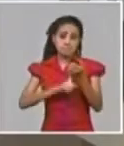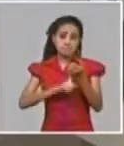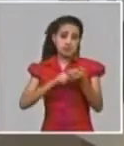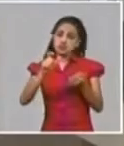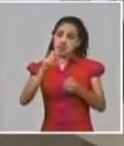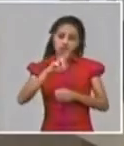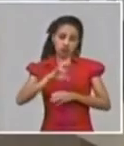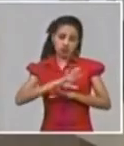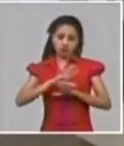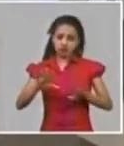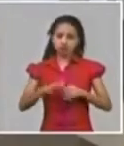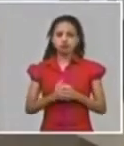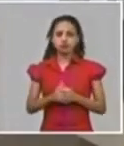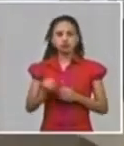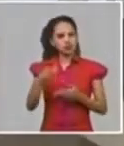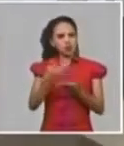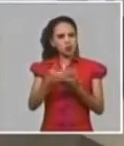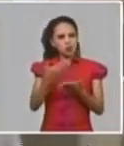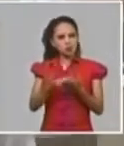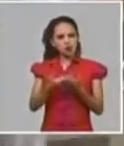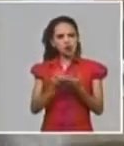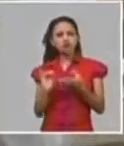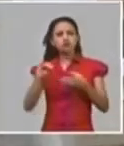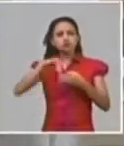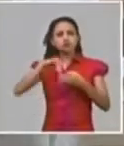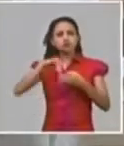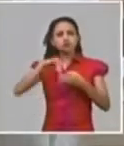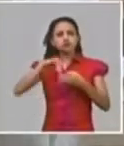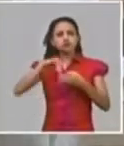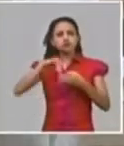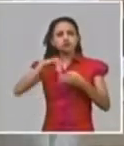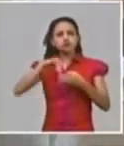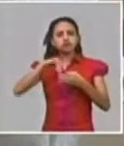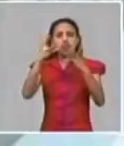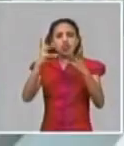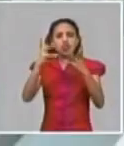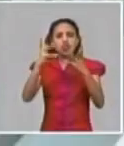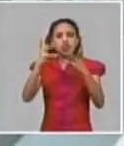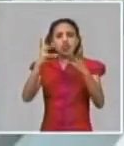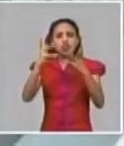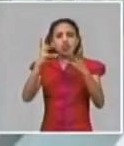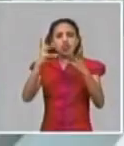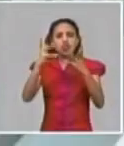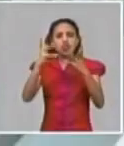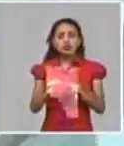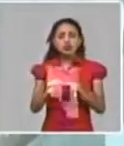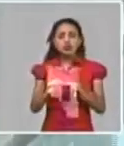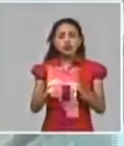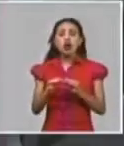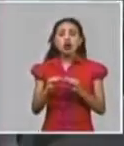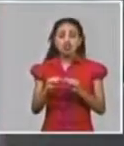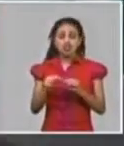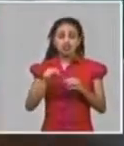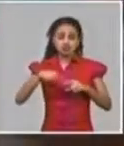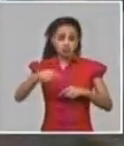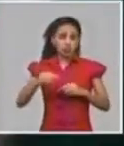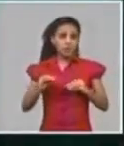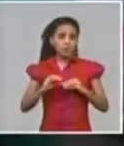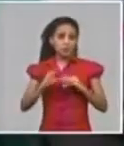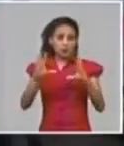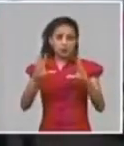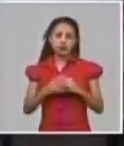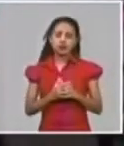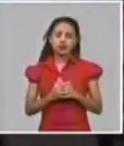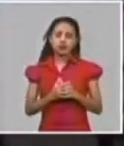¿esas pruebas ministro van a haber incluidas también en los datos que se dan en los partes? todo caso que vinculado al